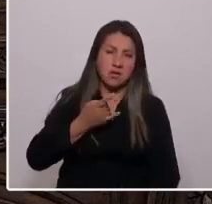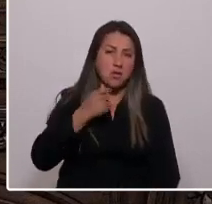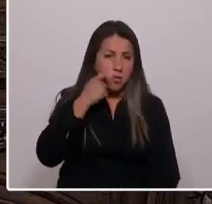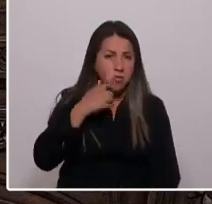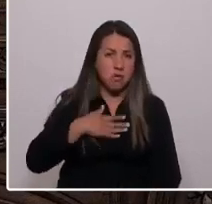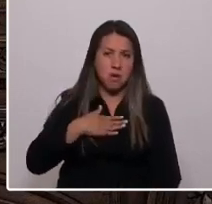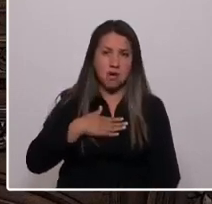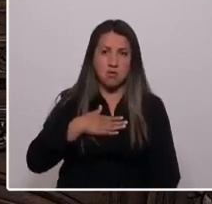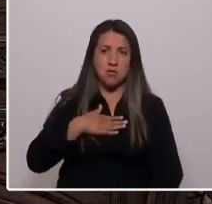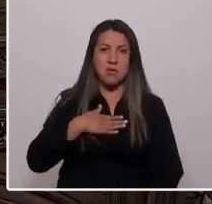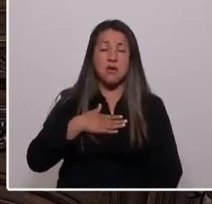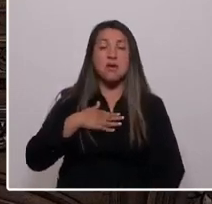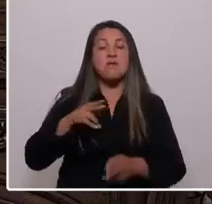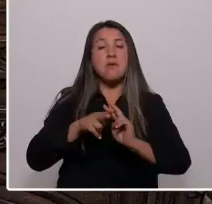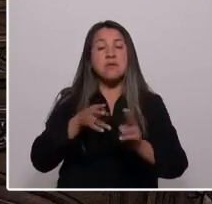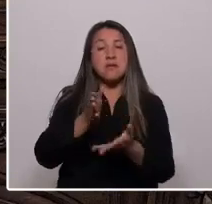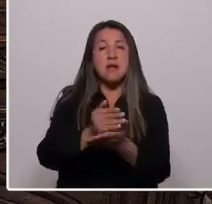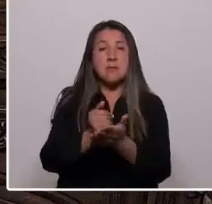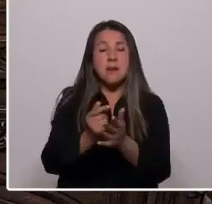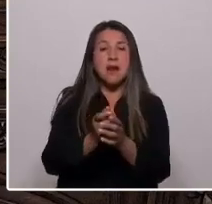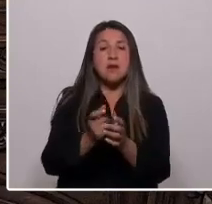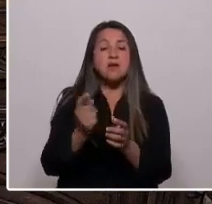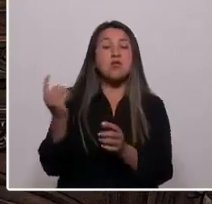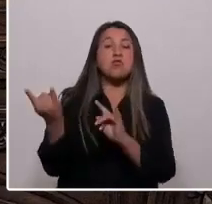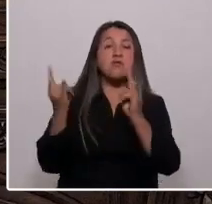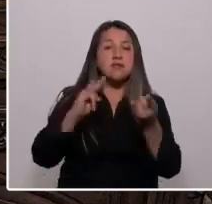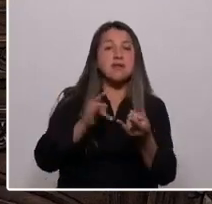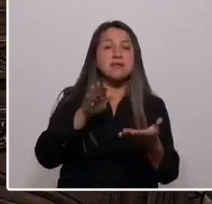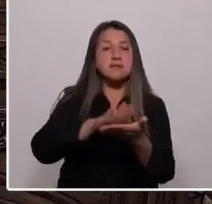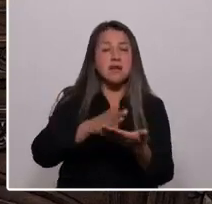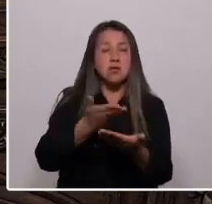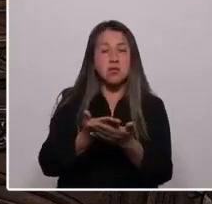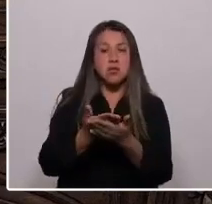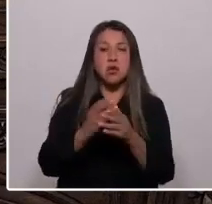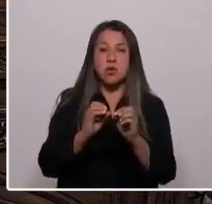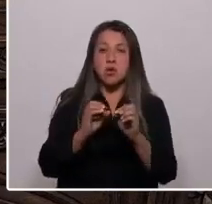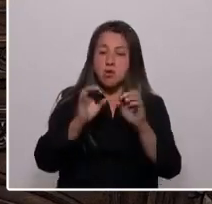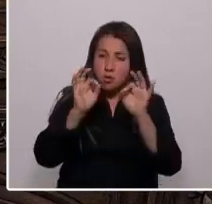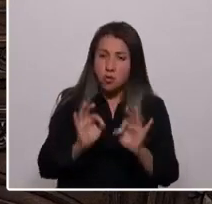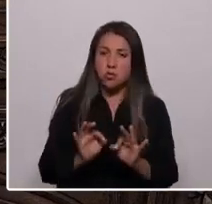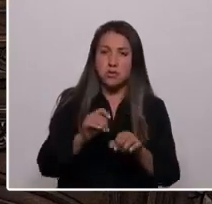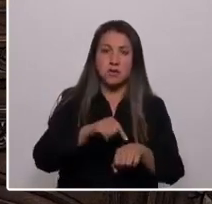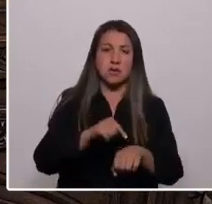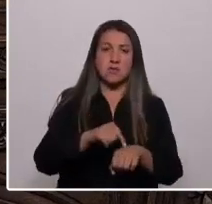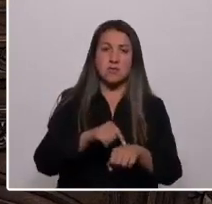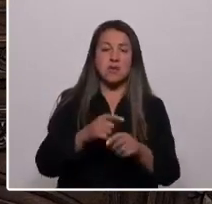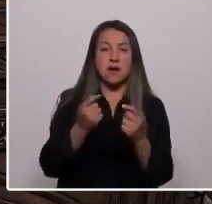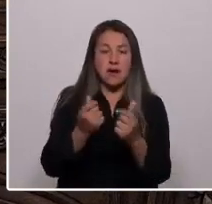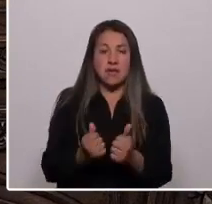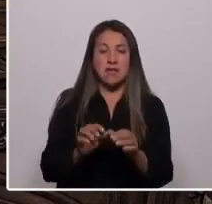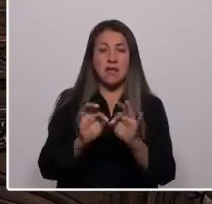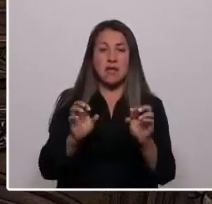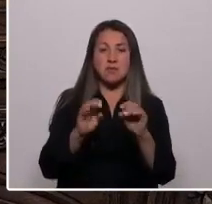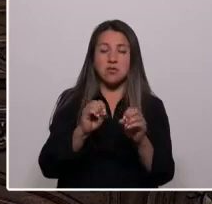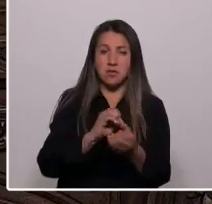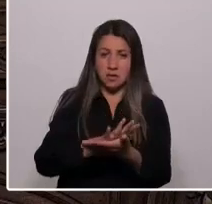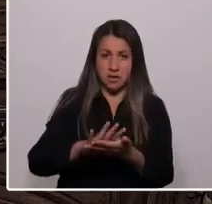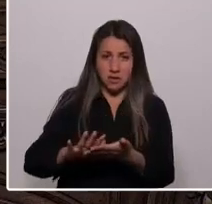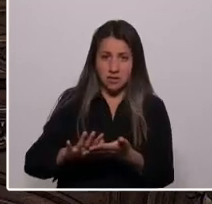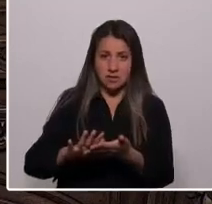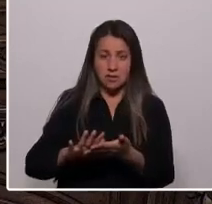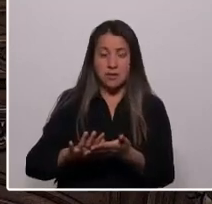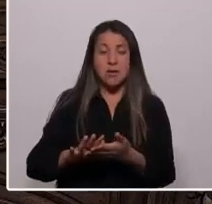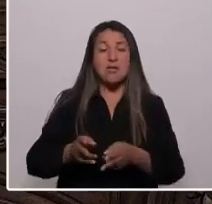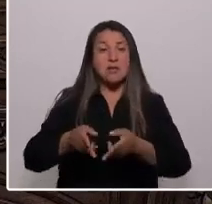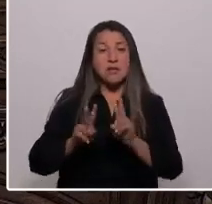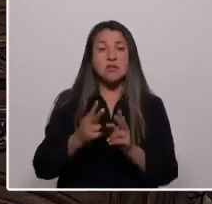Estableceremos un plan universal de salud, oportuno y de calidad. Una educación gratuita y de calidad. Un derecho a la